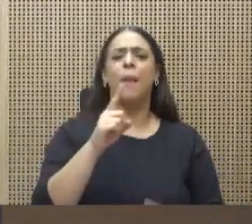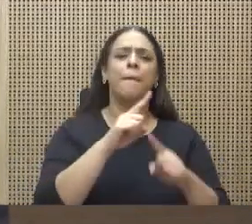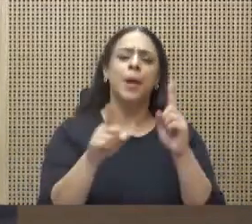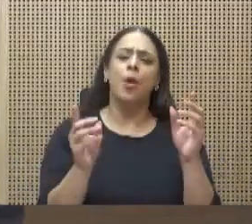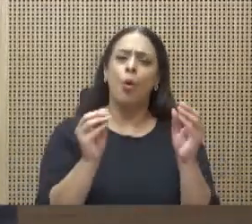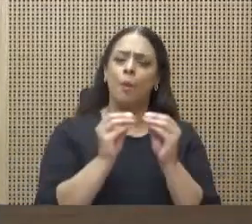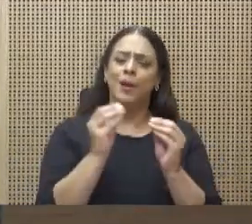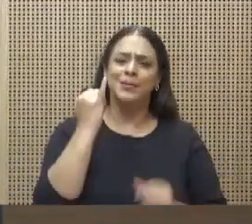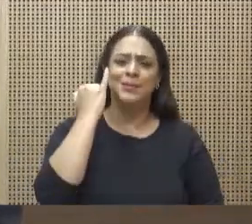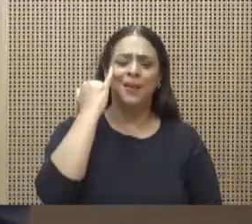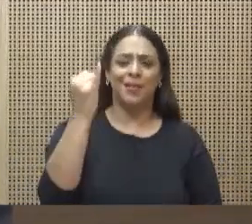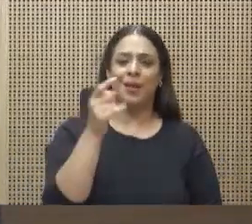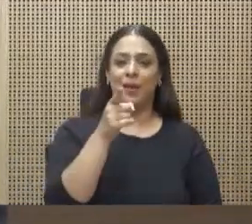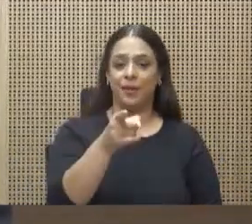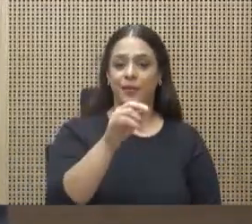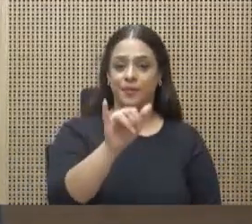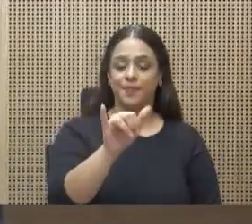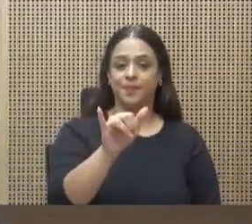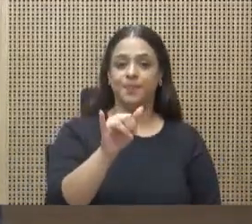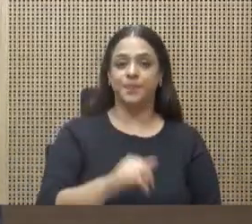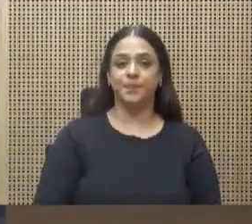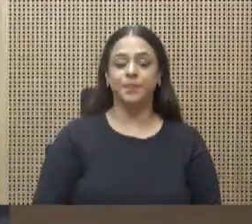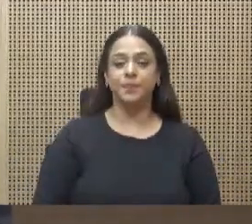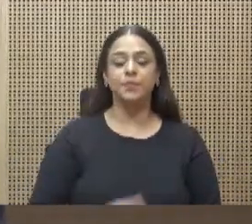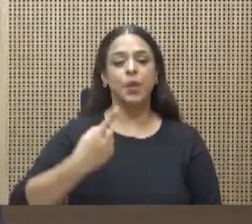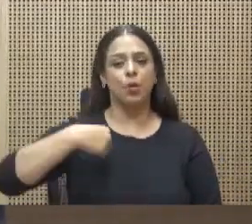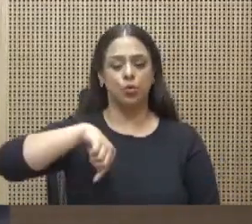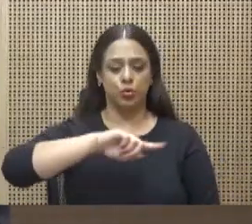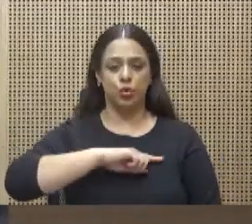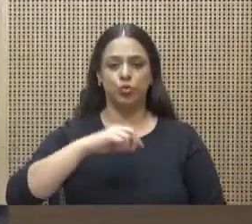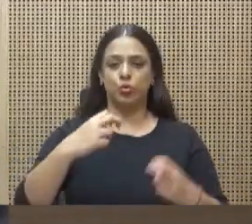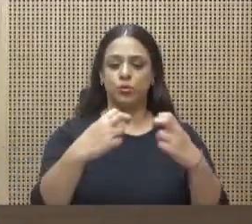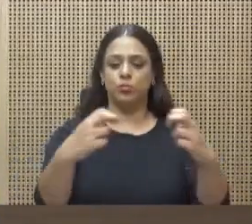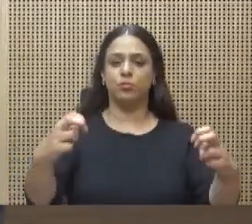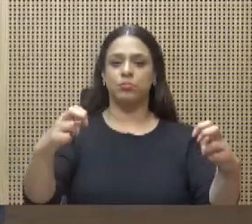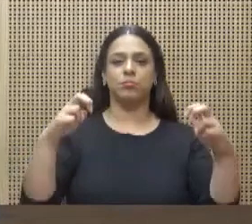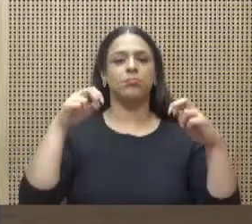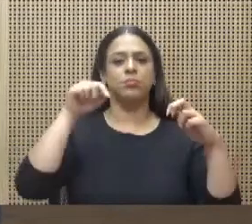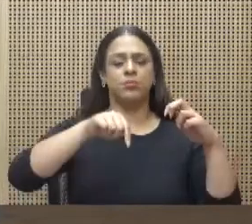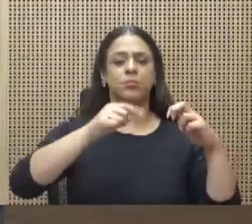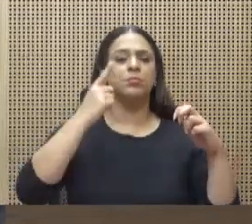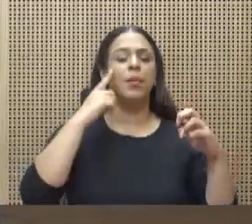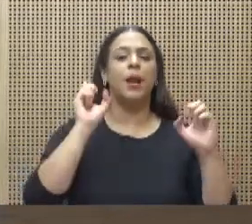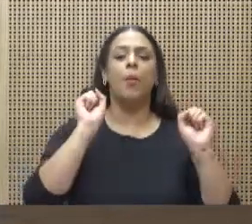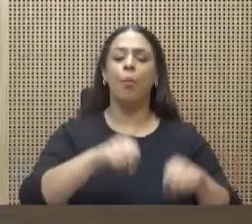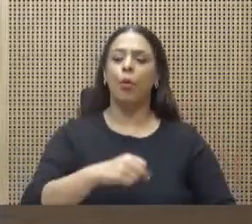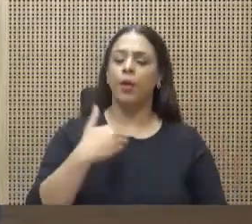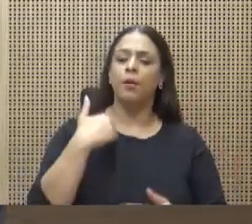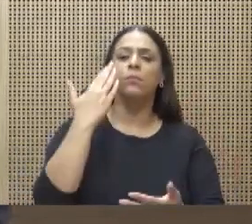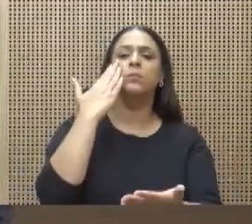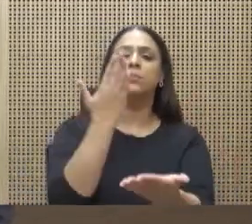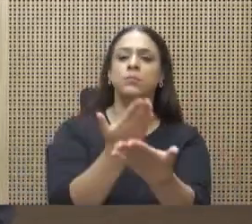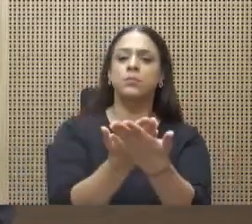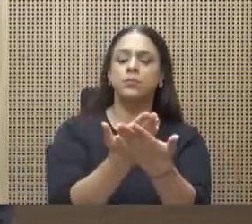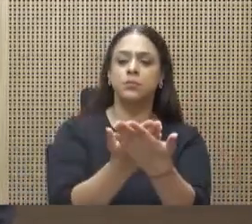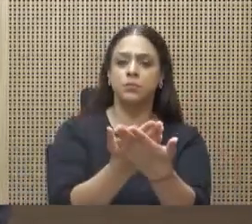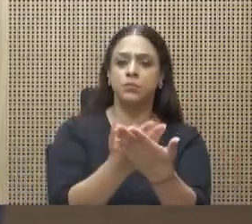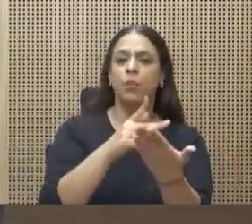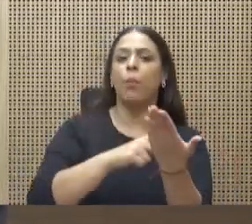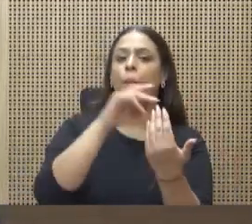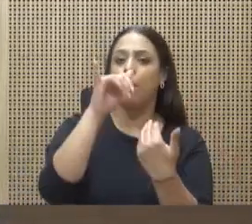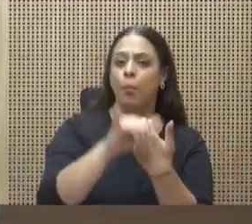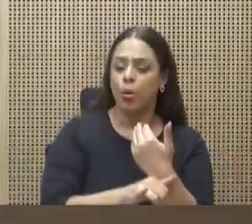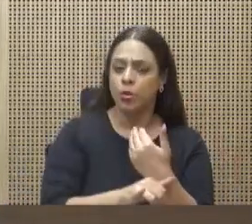estamos aquí en el Congreso para aterrizar estos planteamientos en proyectos concretos, específicos, que